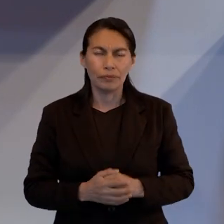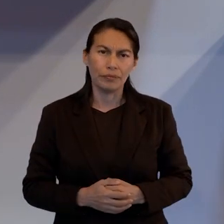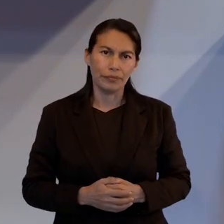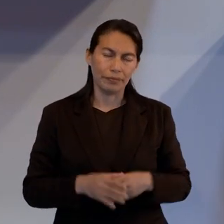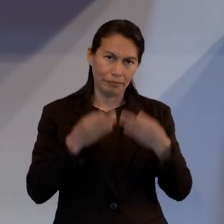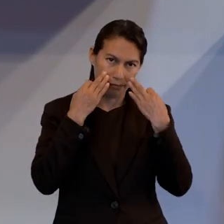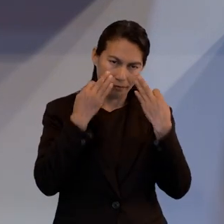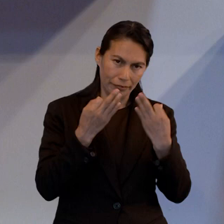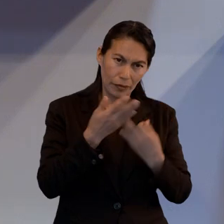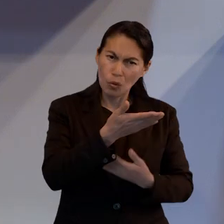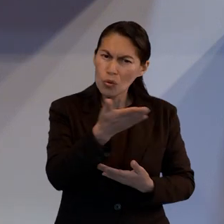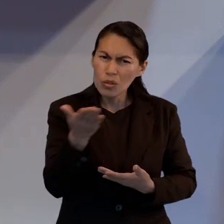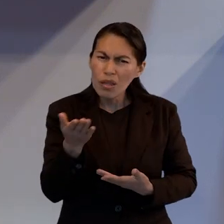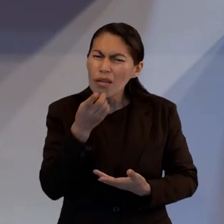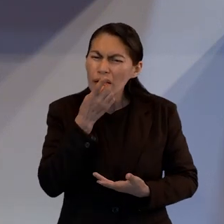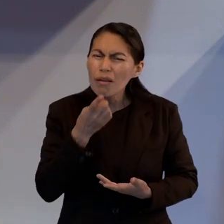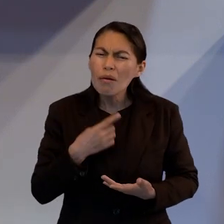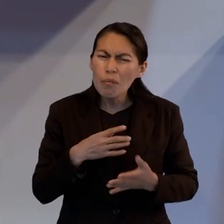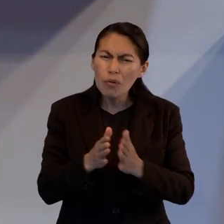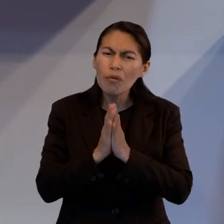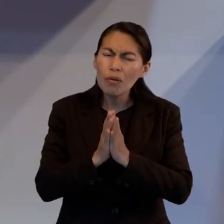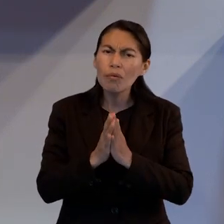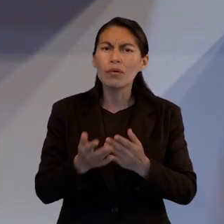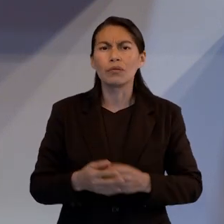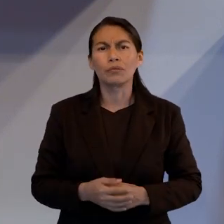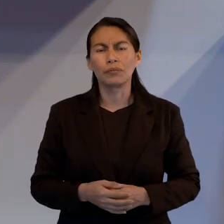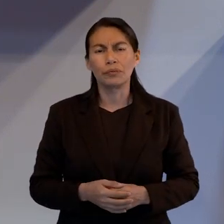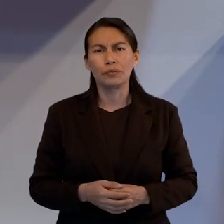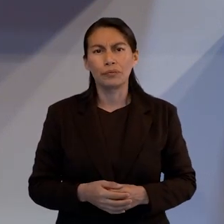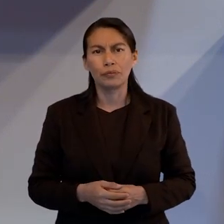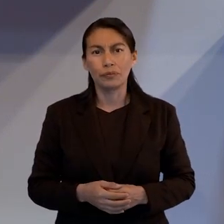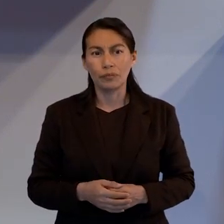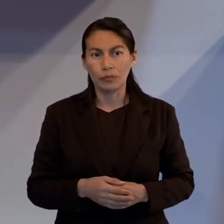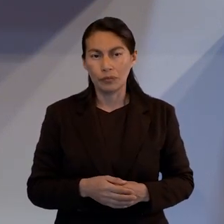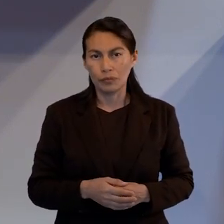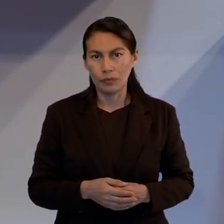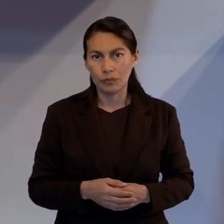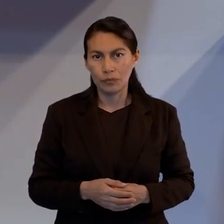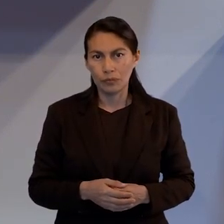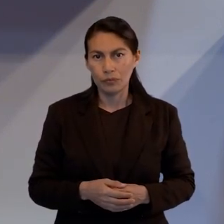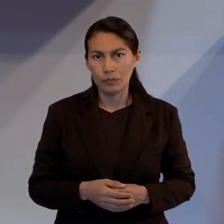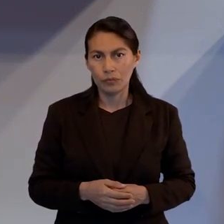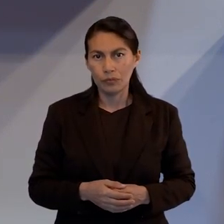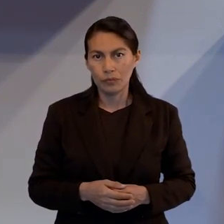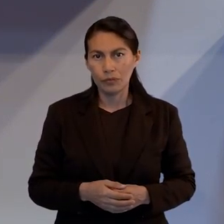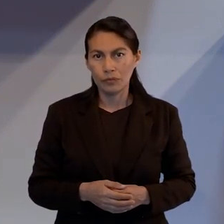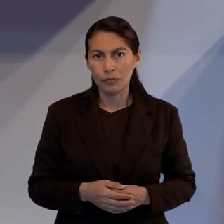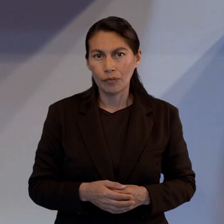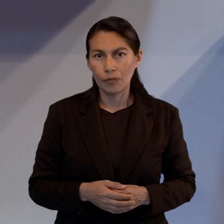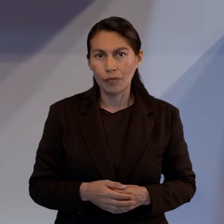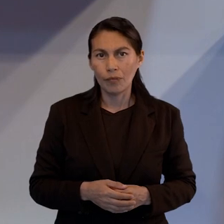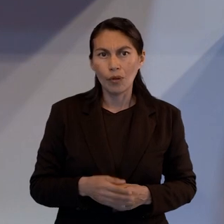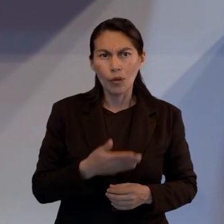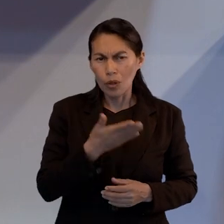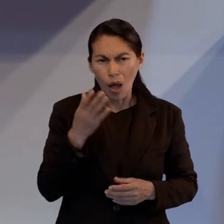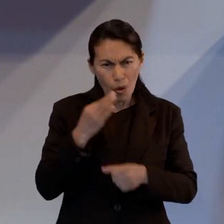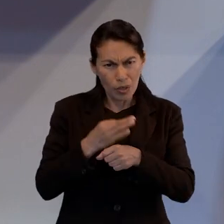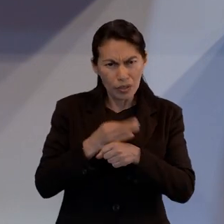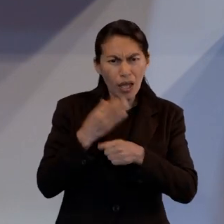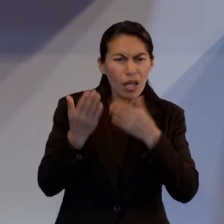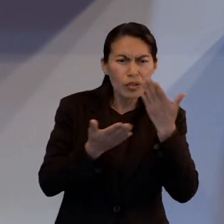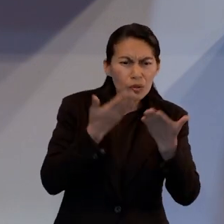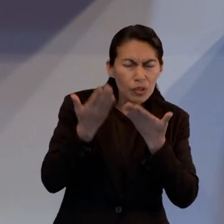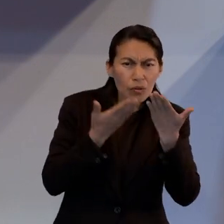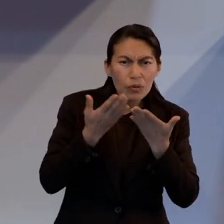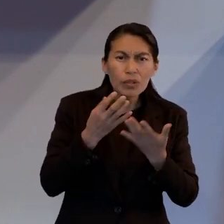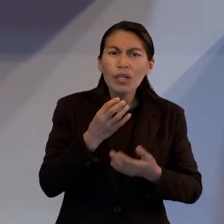Y quisiera escuchar de mis compañeros que están aquí con nosotros, según lo que hemos estudiado